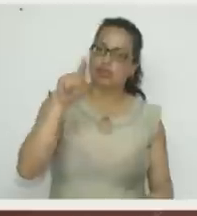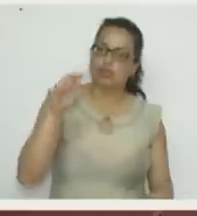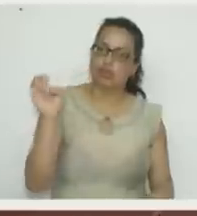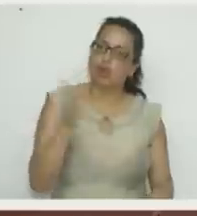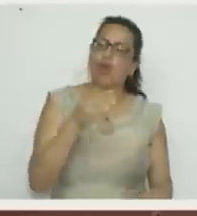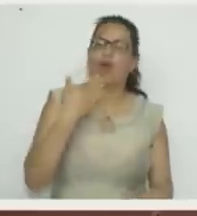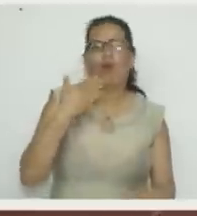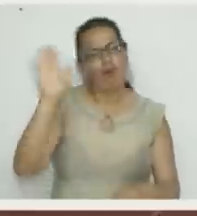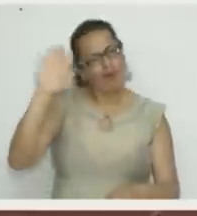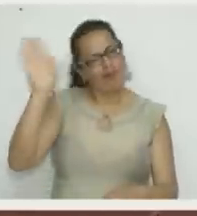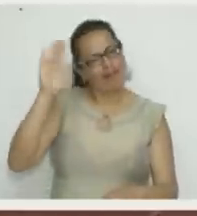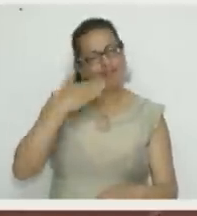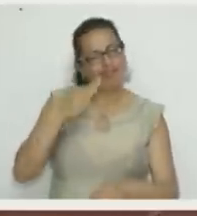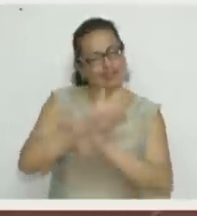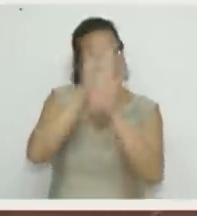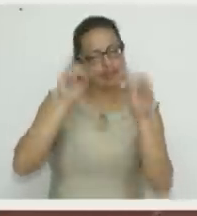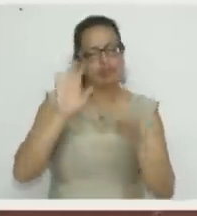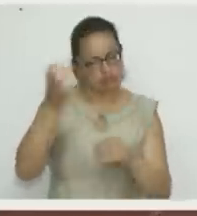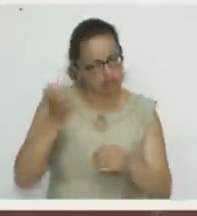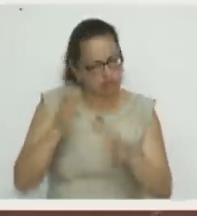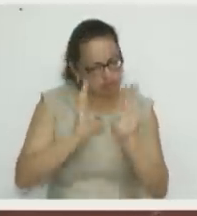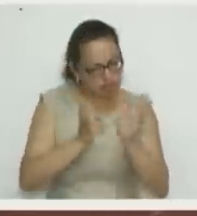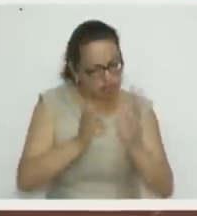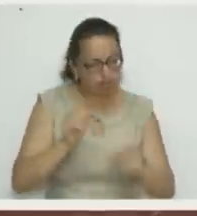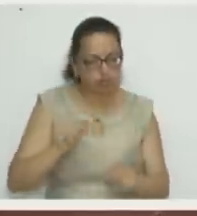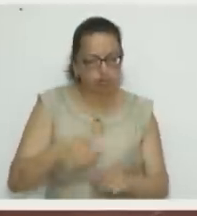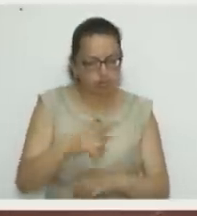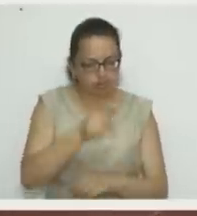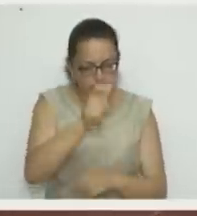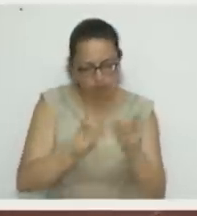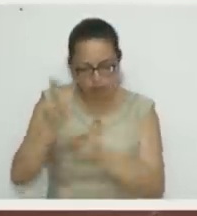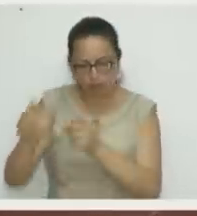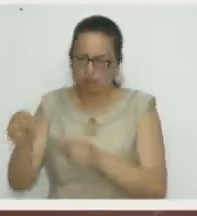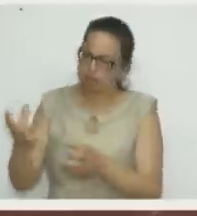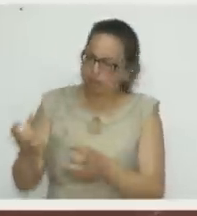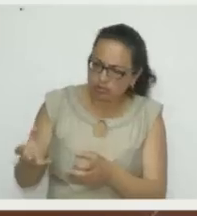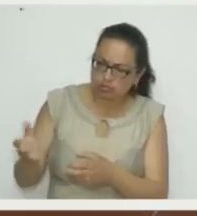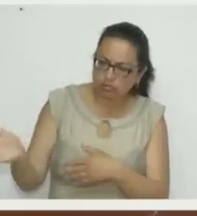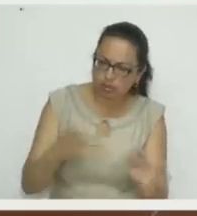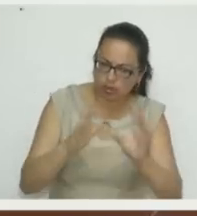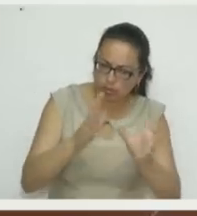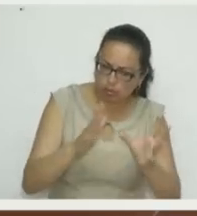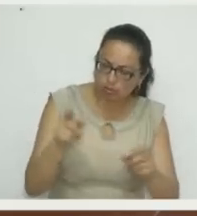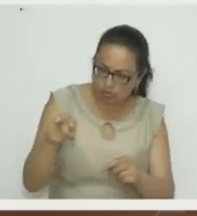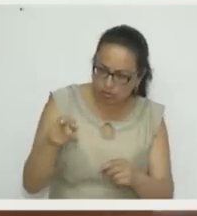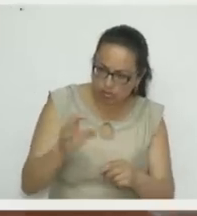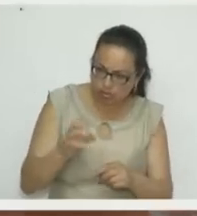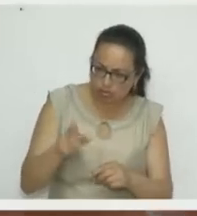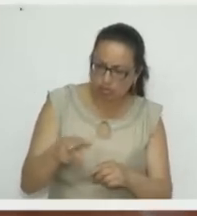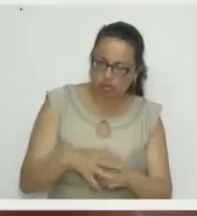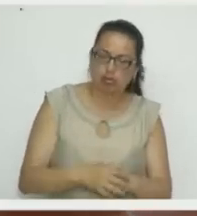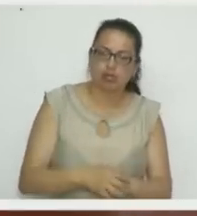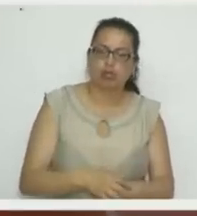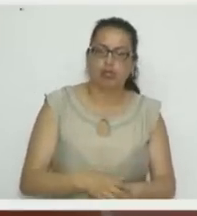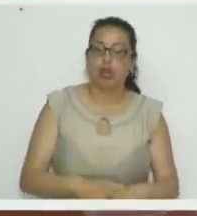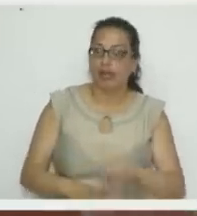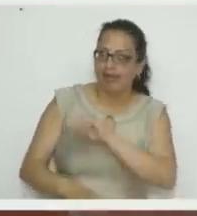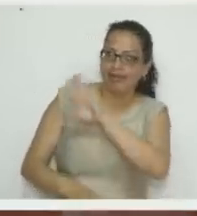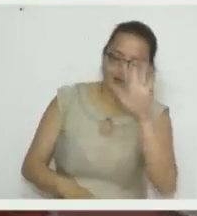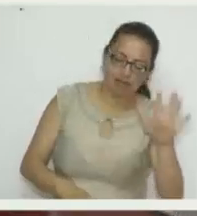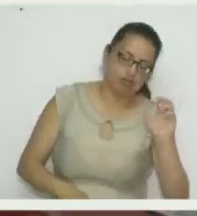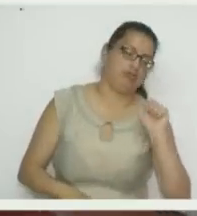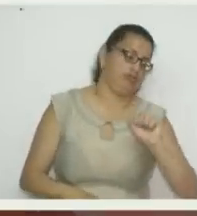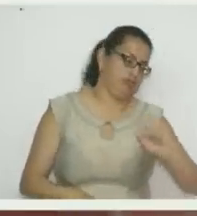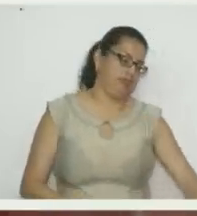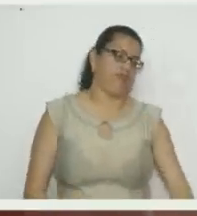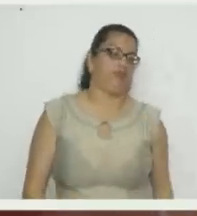Hola, Marisol. Marisol, ¿usted sí quiere ir a hacer la ventana? ¿Qué otra persona desaprovechó el kit? Claro que sí.